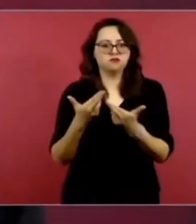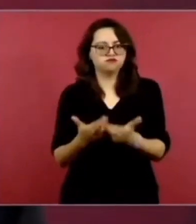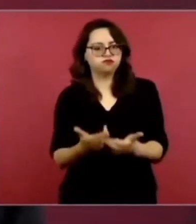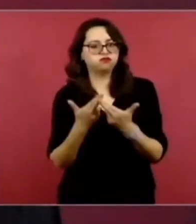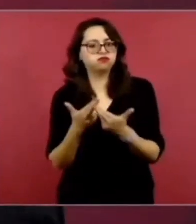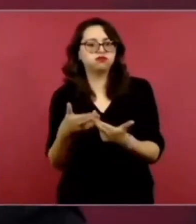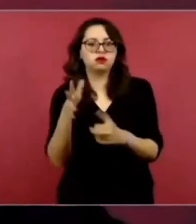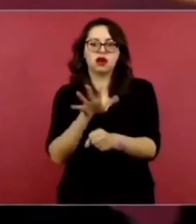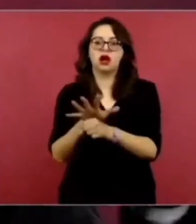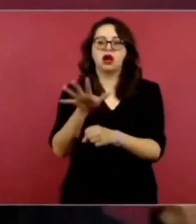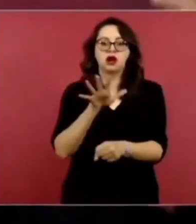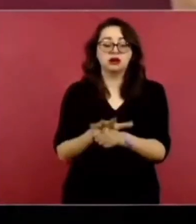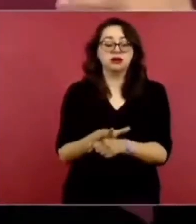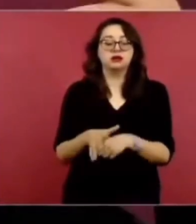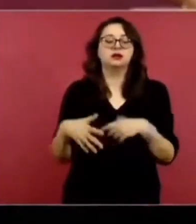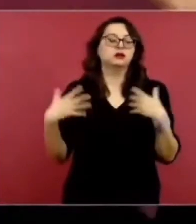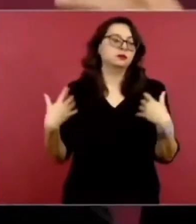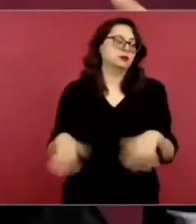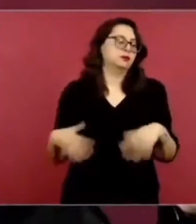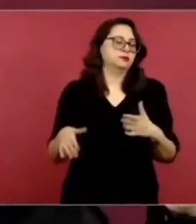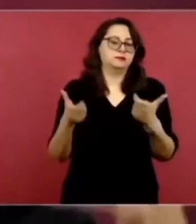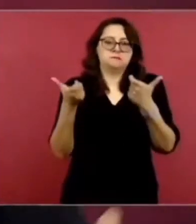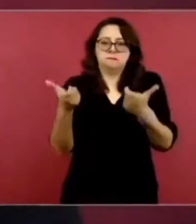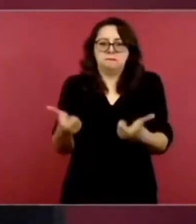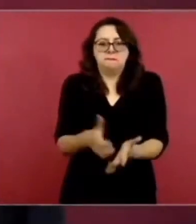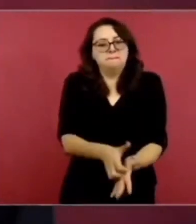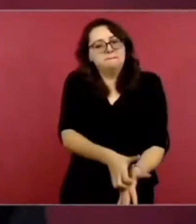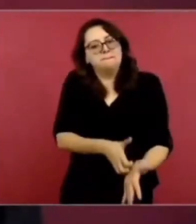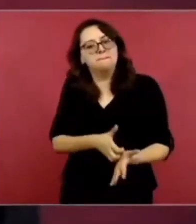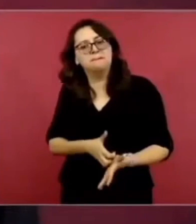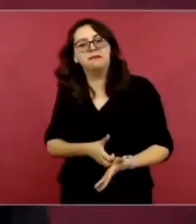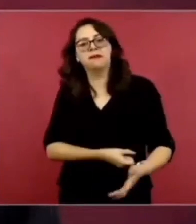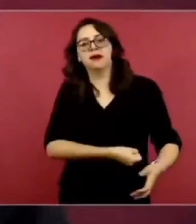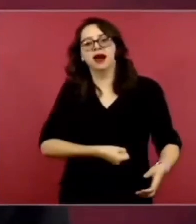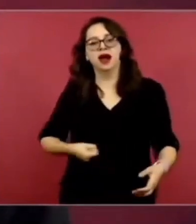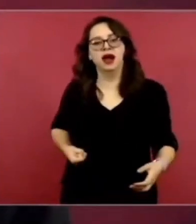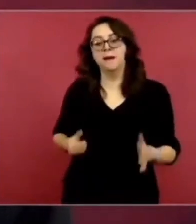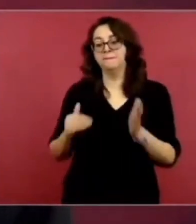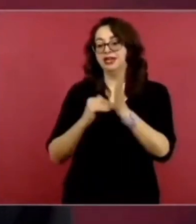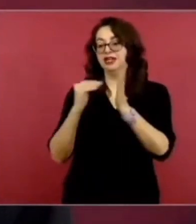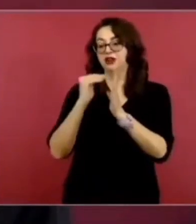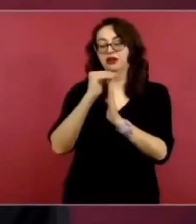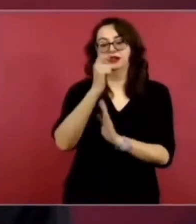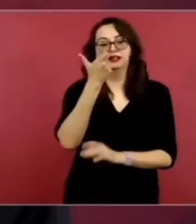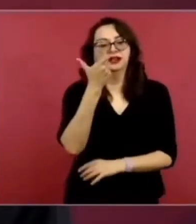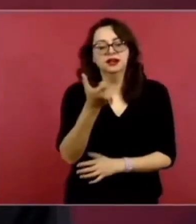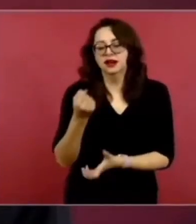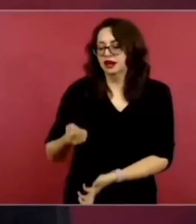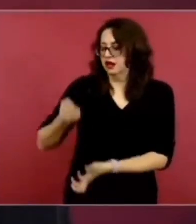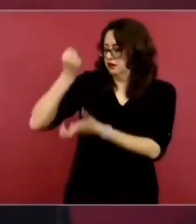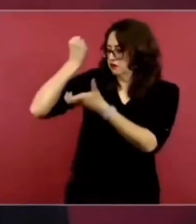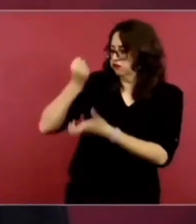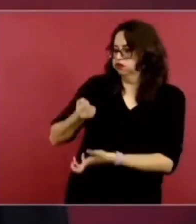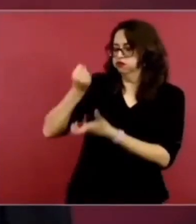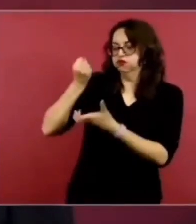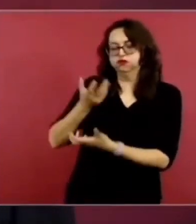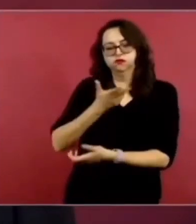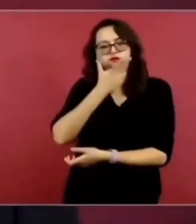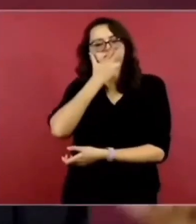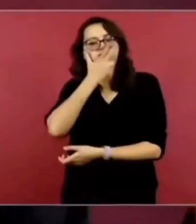y hemos logrado ahorros de miles de millones de pesos. Por eso,